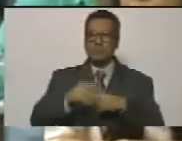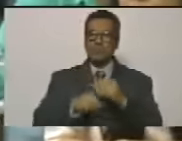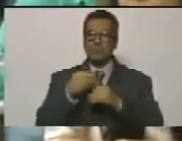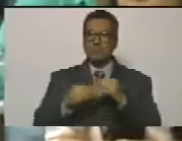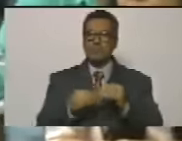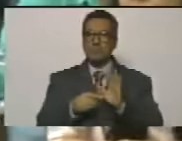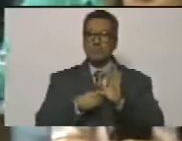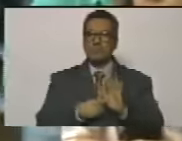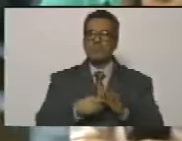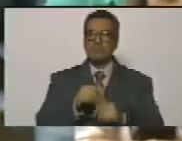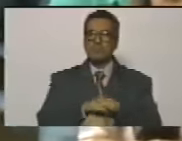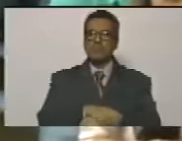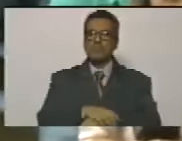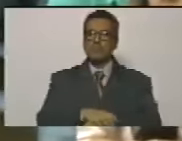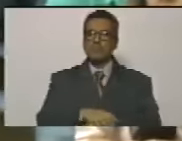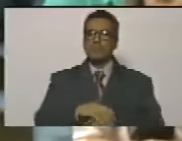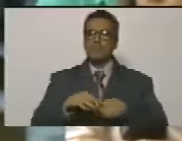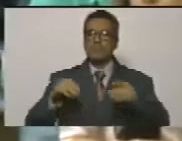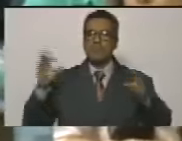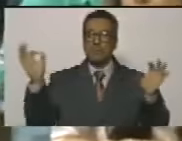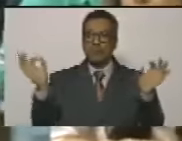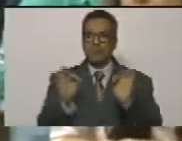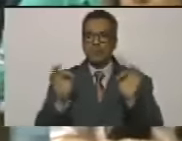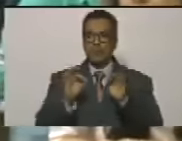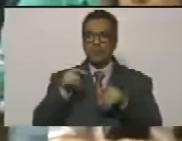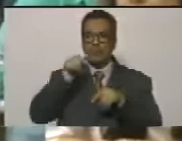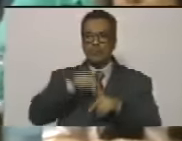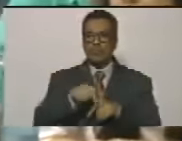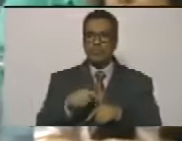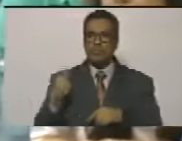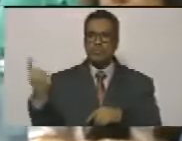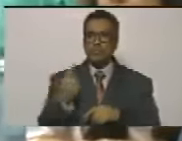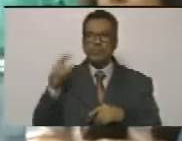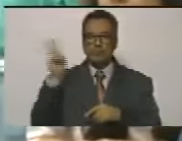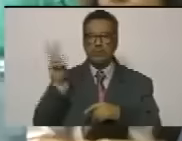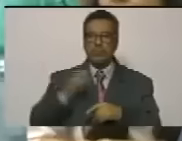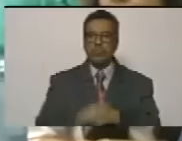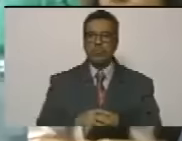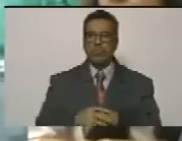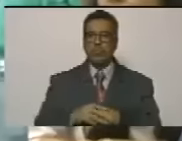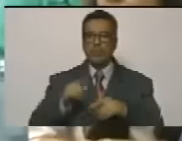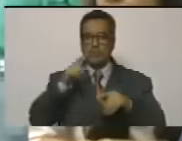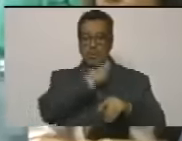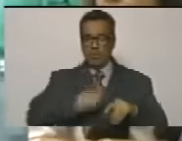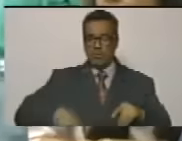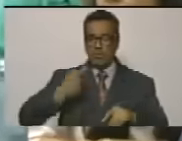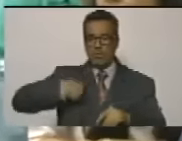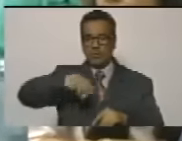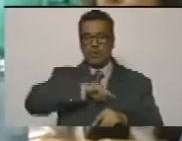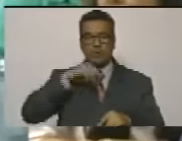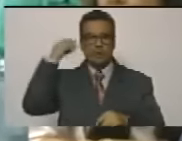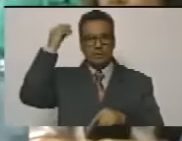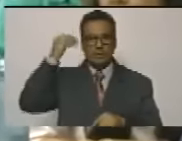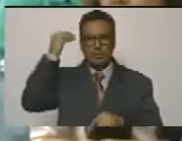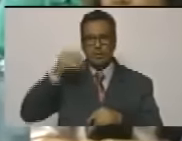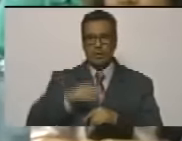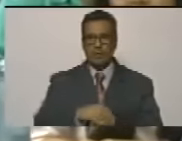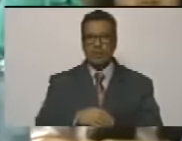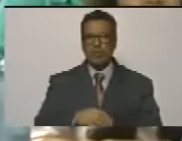vasallos sin ética acá en venezuela señor presidente nosotros consideramos que